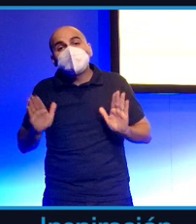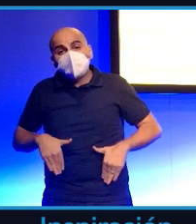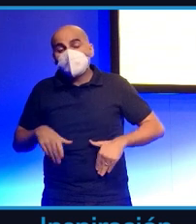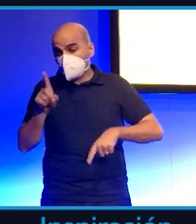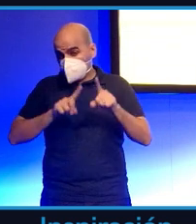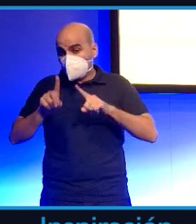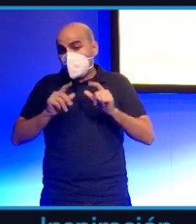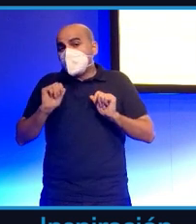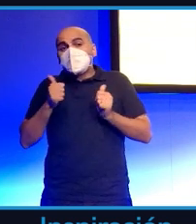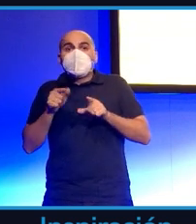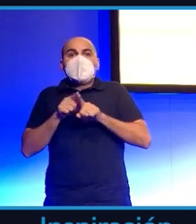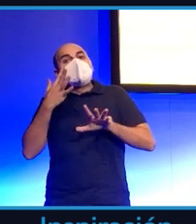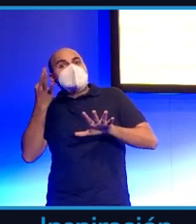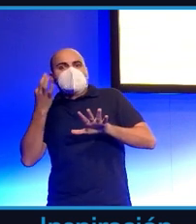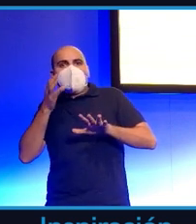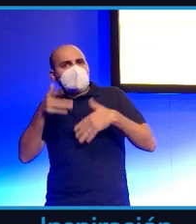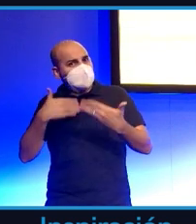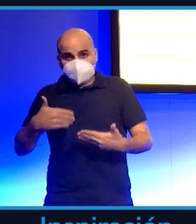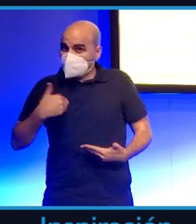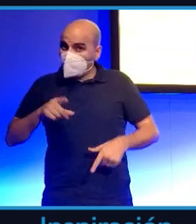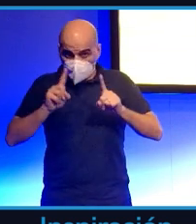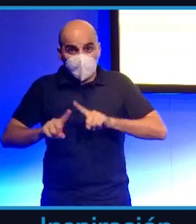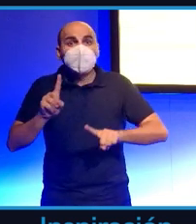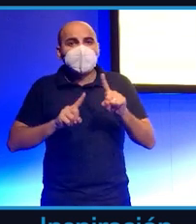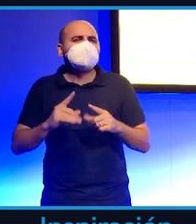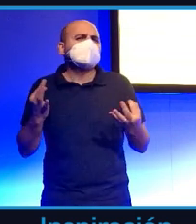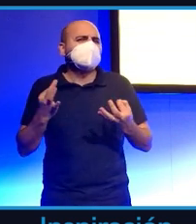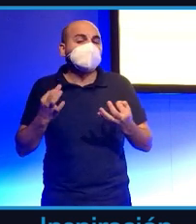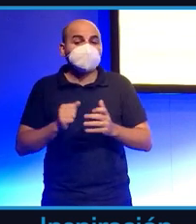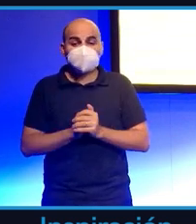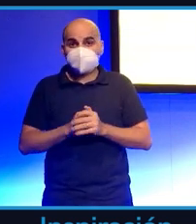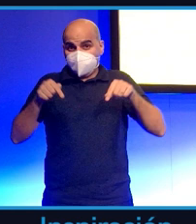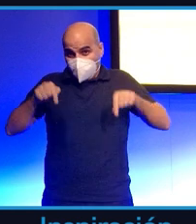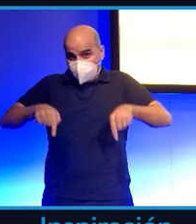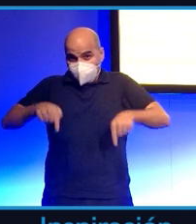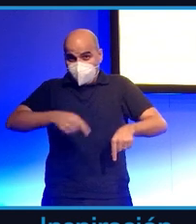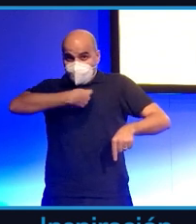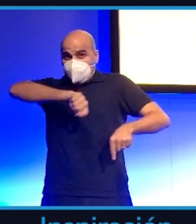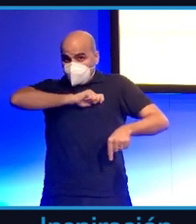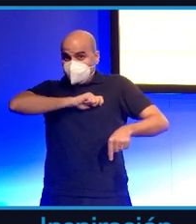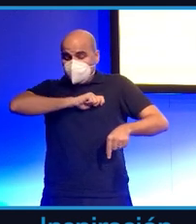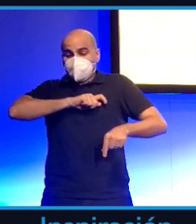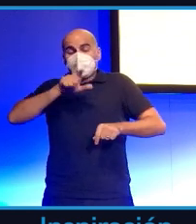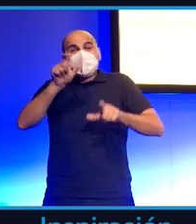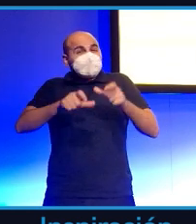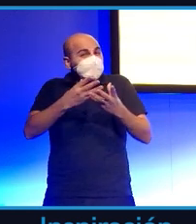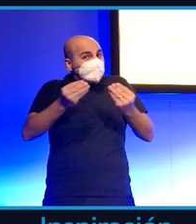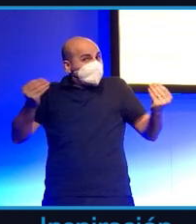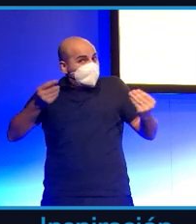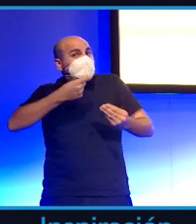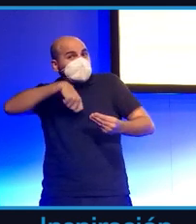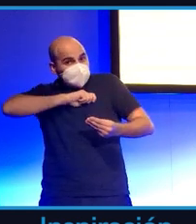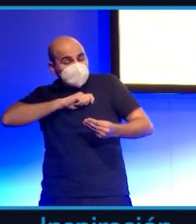generaciones y generaciones, voy a hablar de España, de españoles, pues se han pensado ya